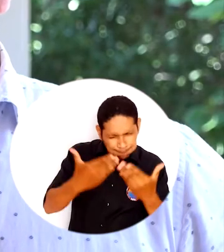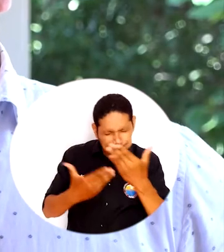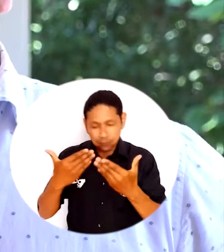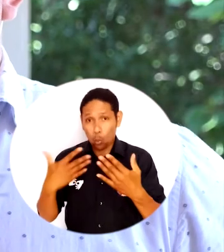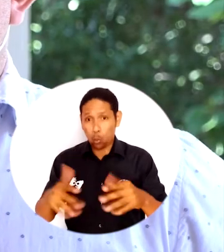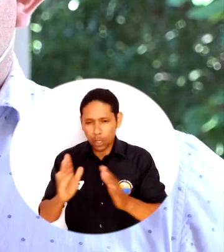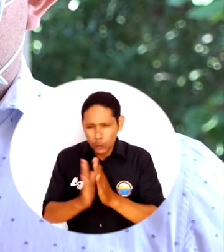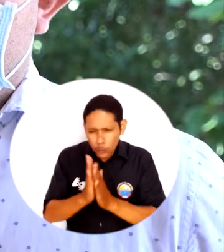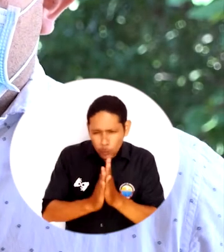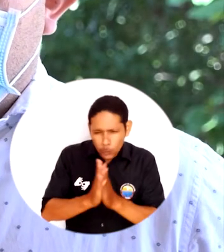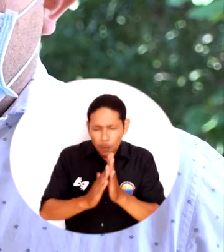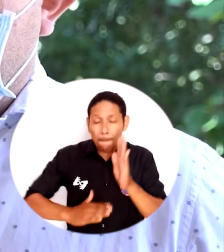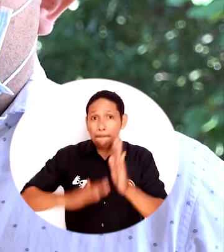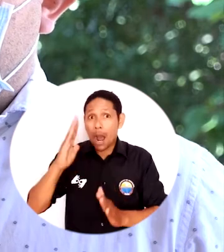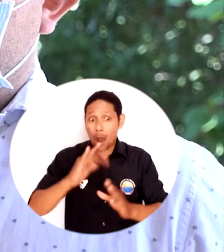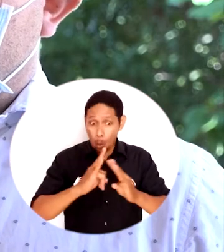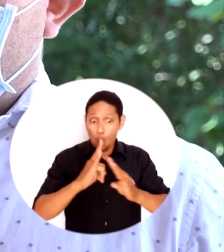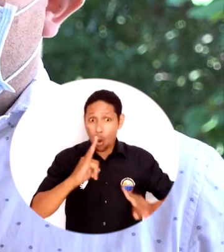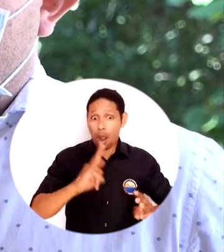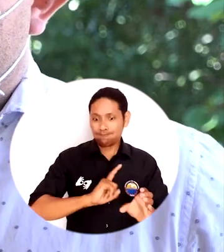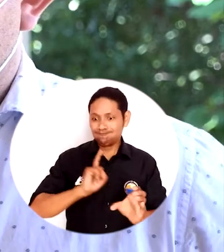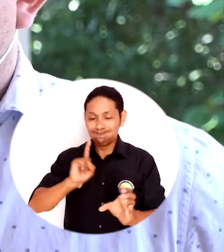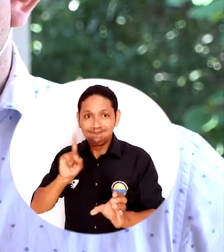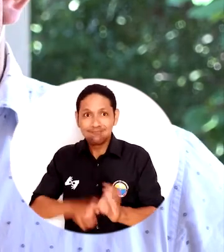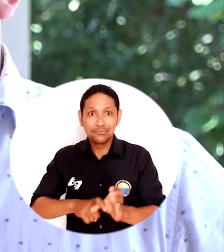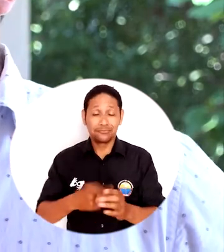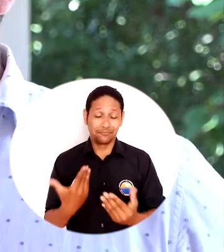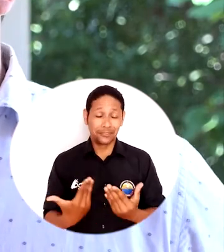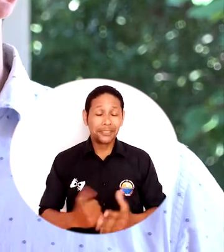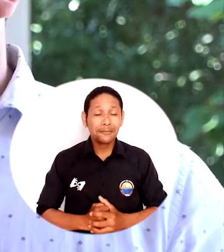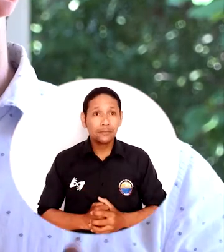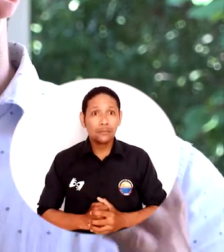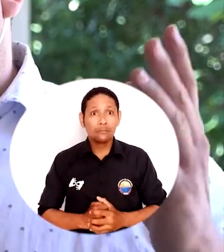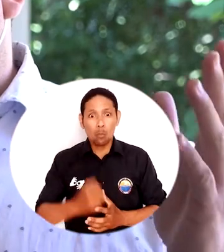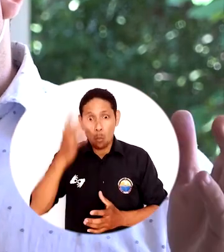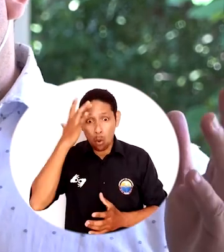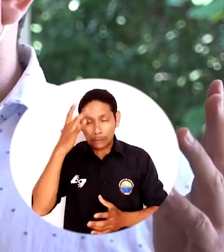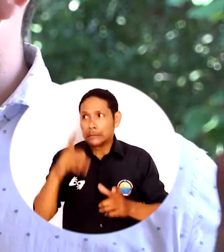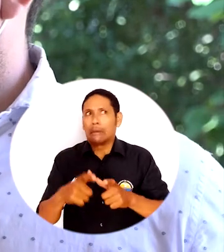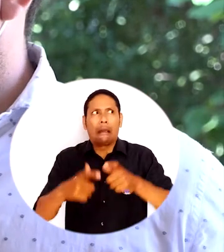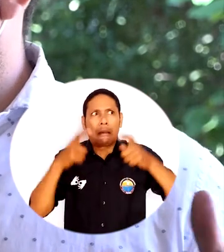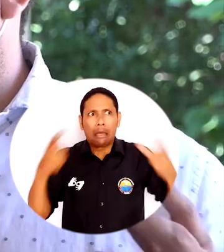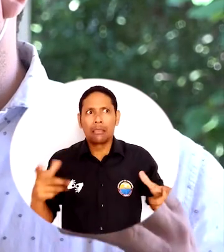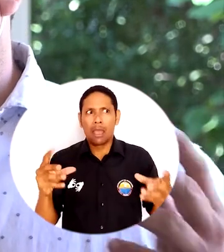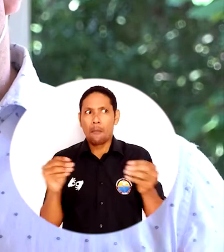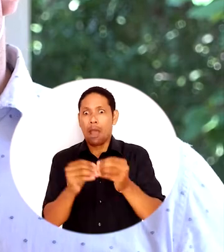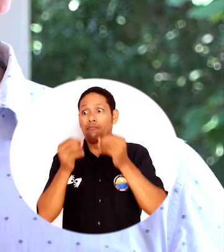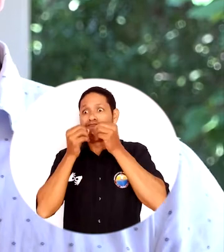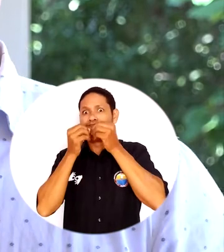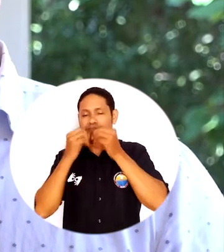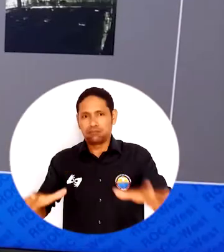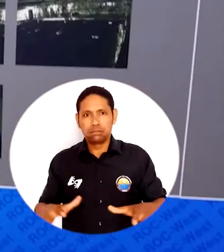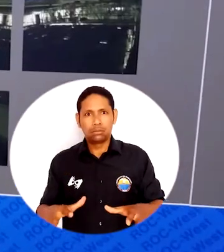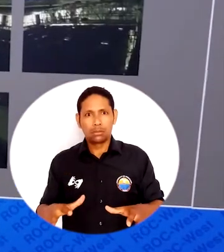experimento más ambicioso en el que ha participado la Universidad de Magdalena en toda su historia por el tamaño y por el